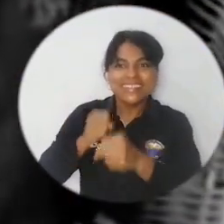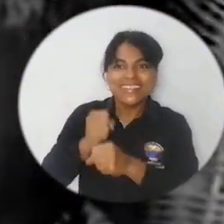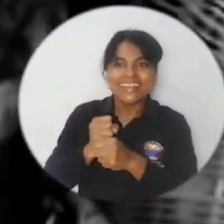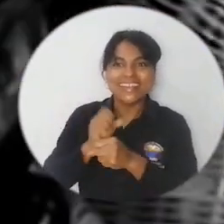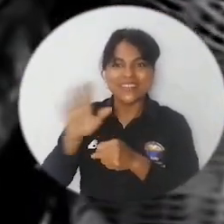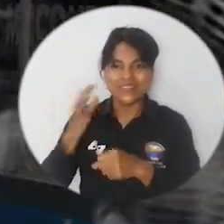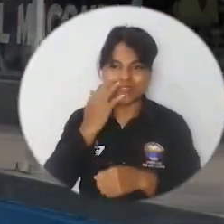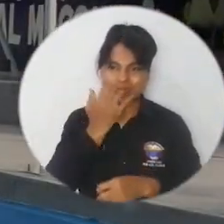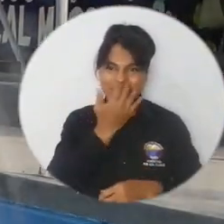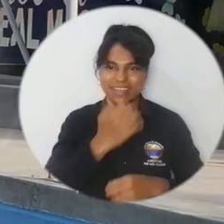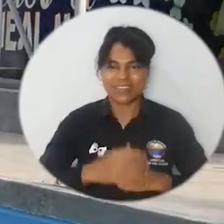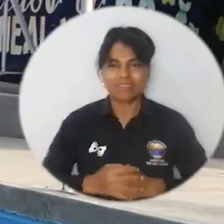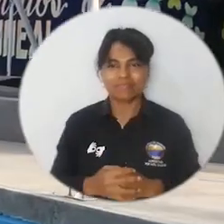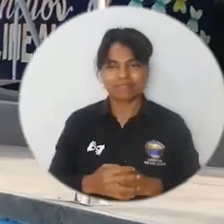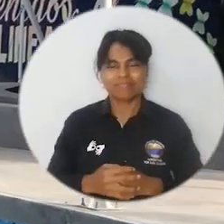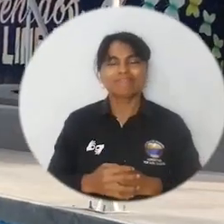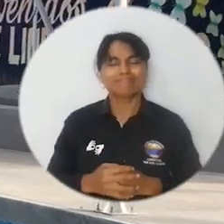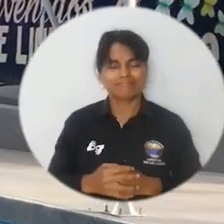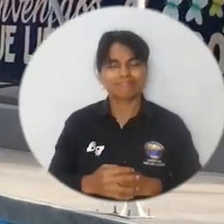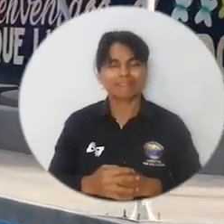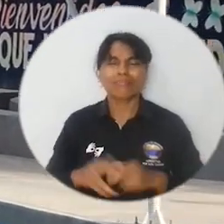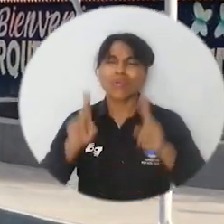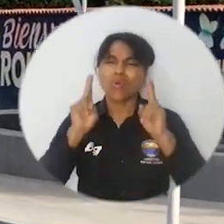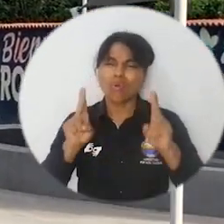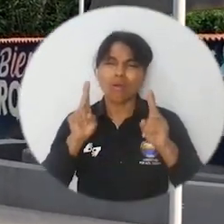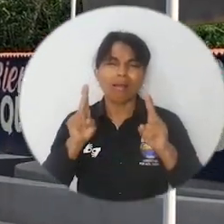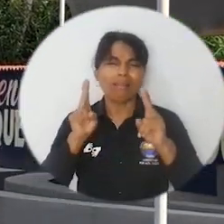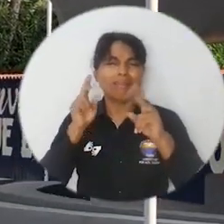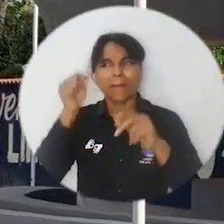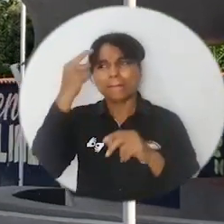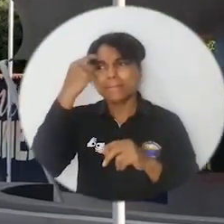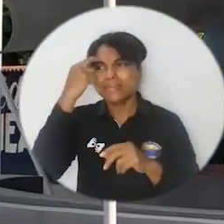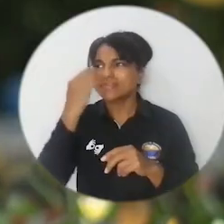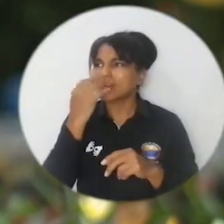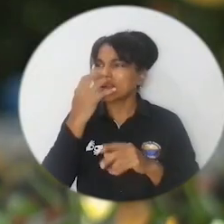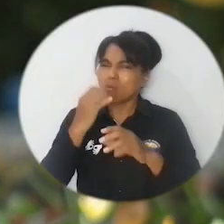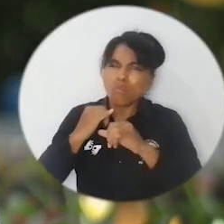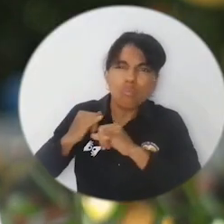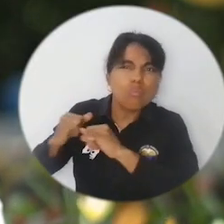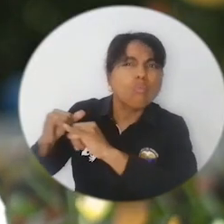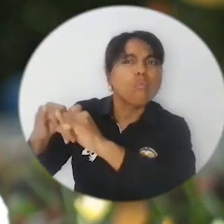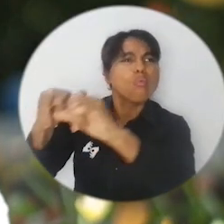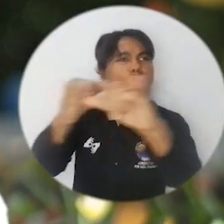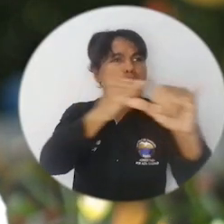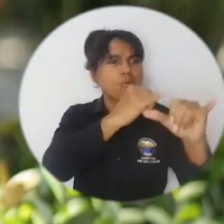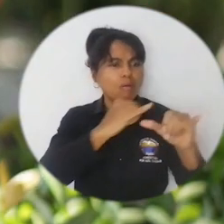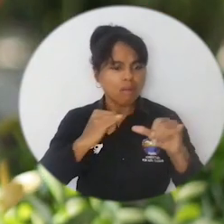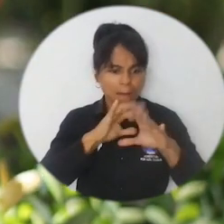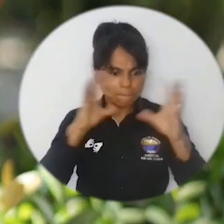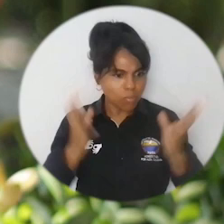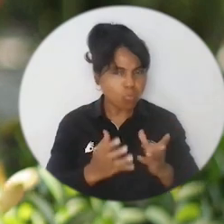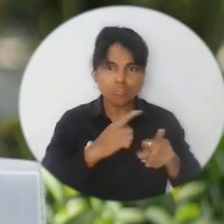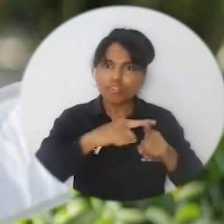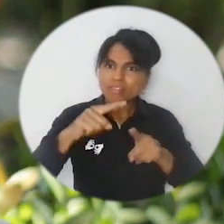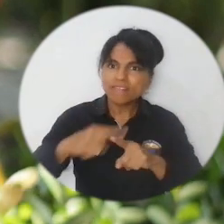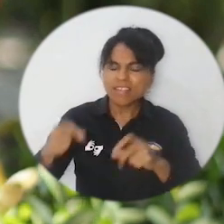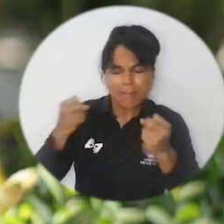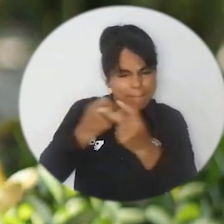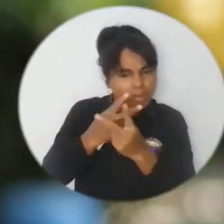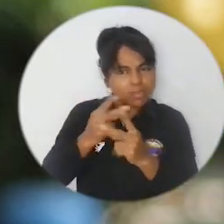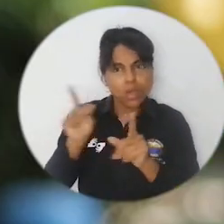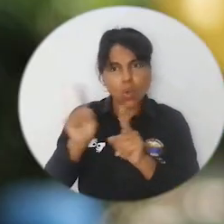escritor e hijo ilustre de este municipio. Si todos tuvieran la mente de Gabo, creo que el mundo sería diferente, no habría tanta